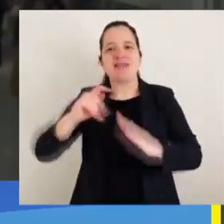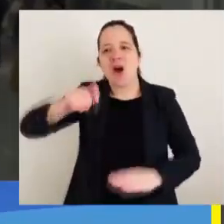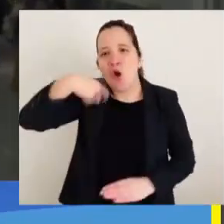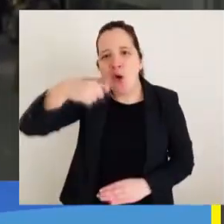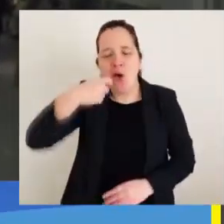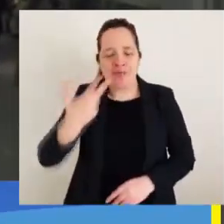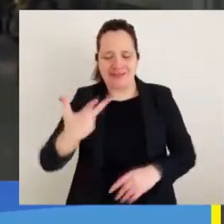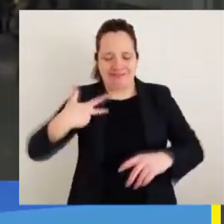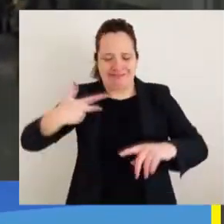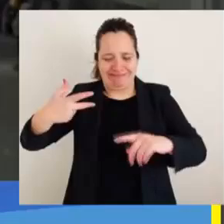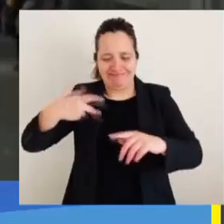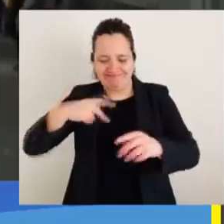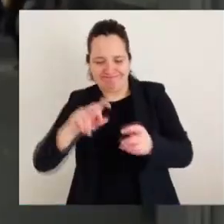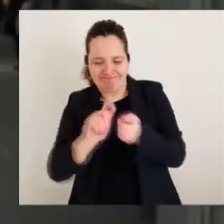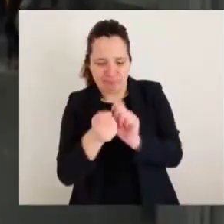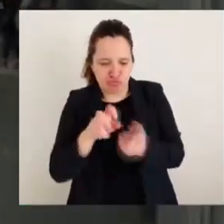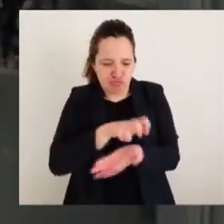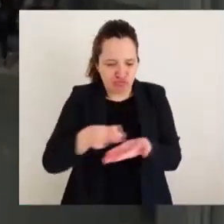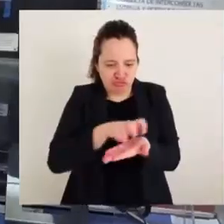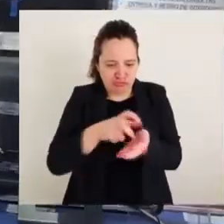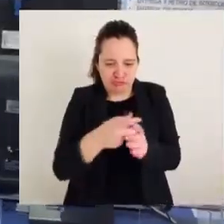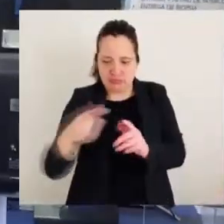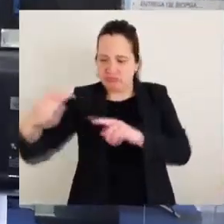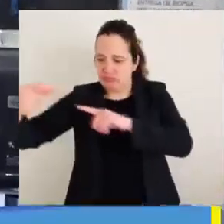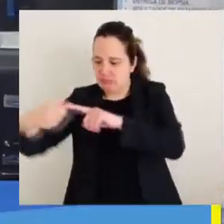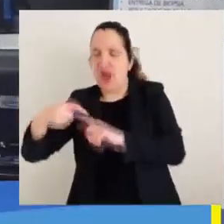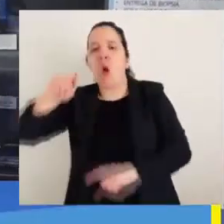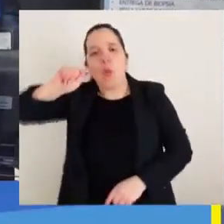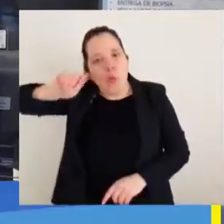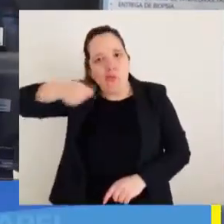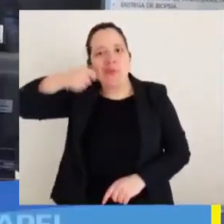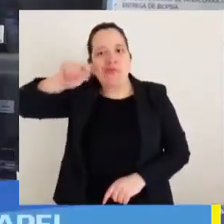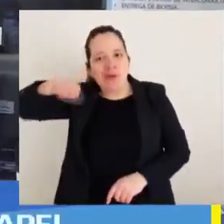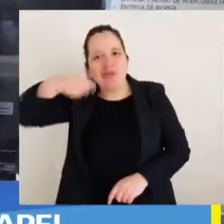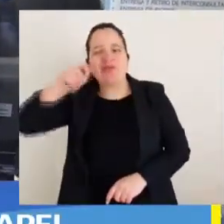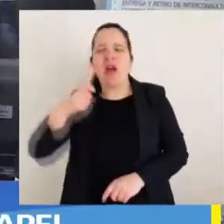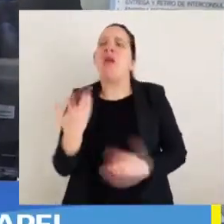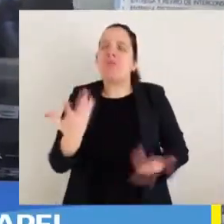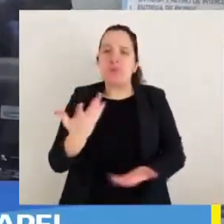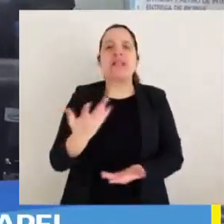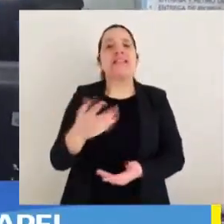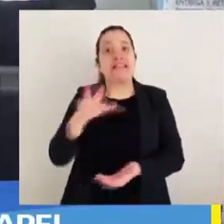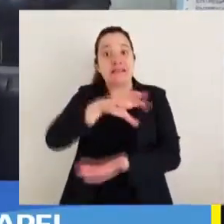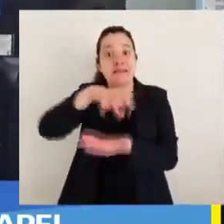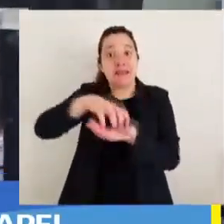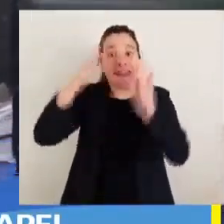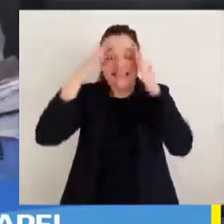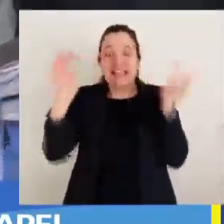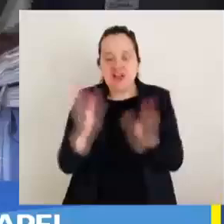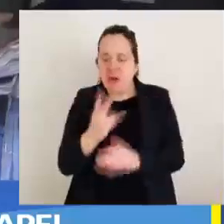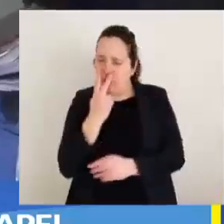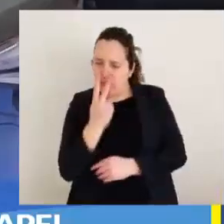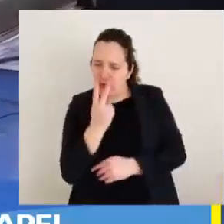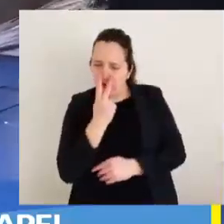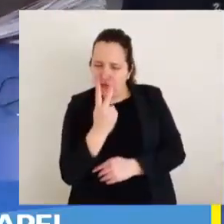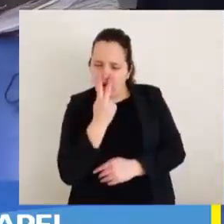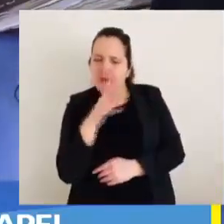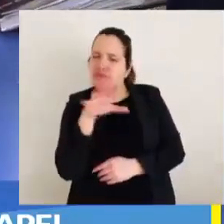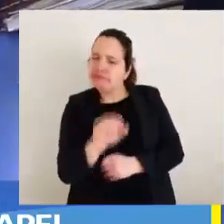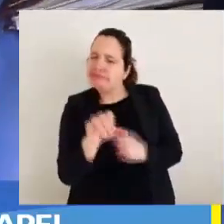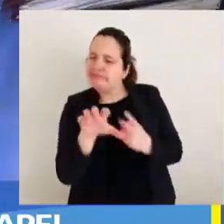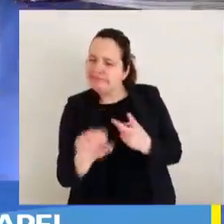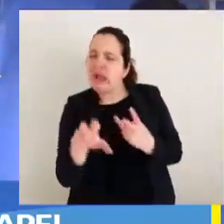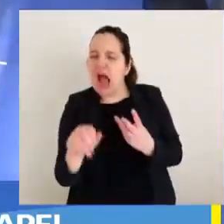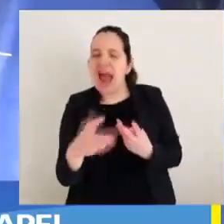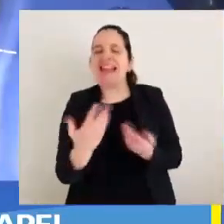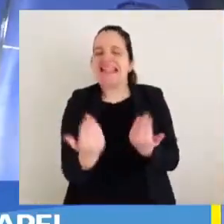que puedan llevar la cuchara a la boca. El CESFAM Tucapel detectó una falta significativa de adecuaciones